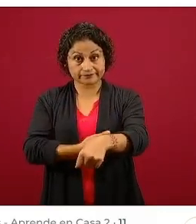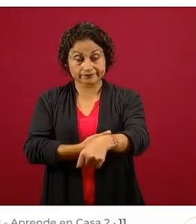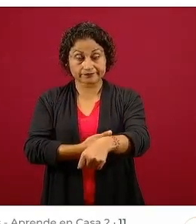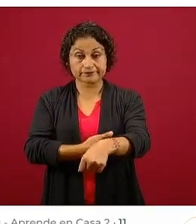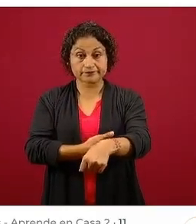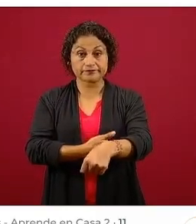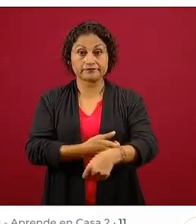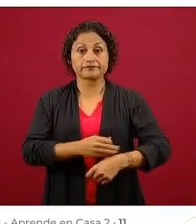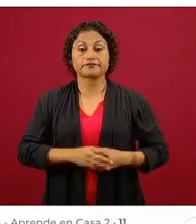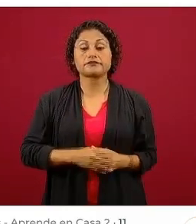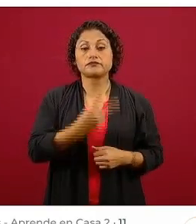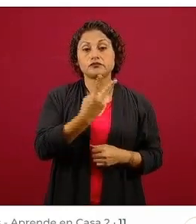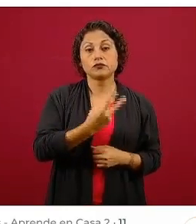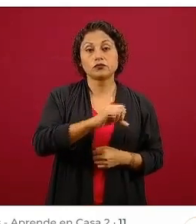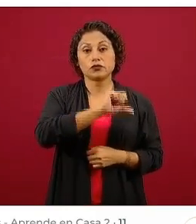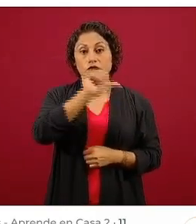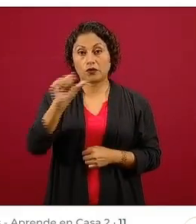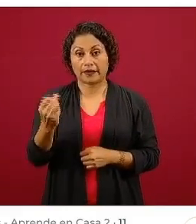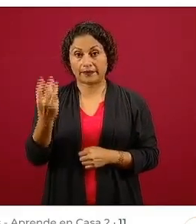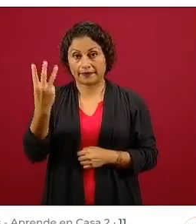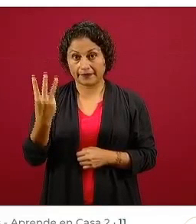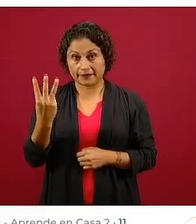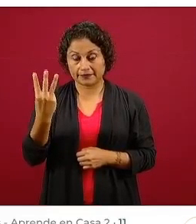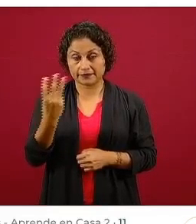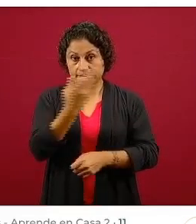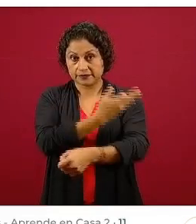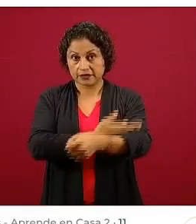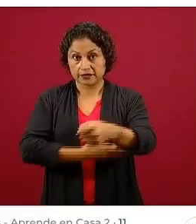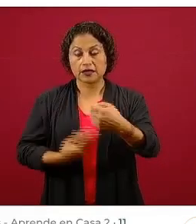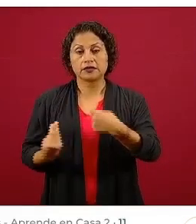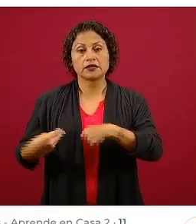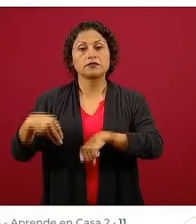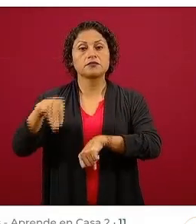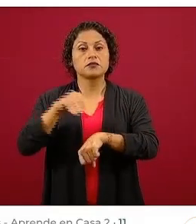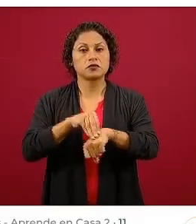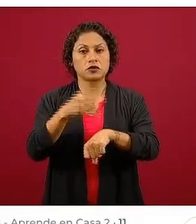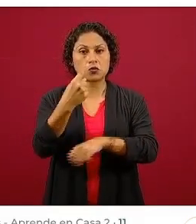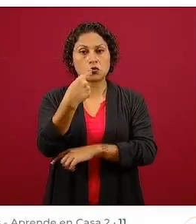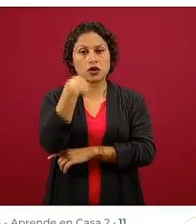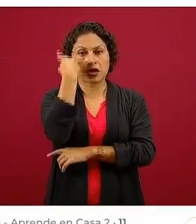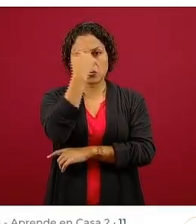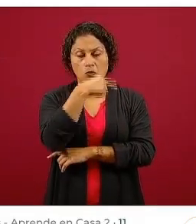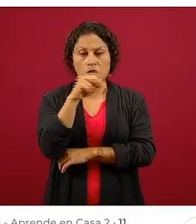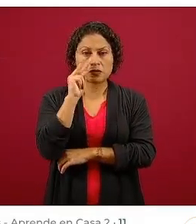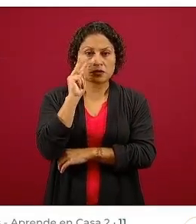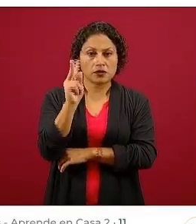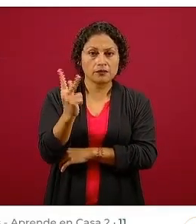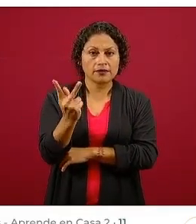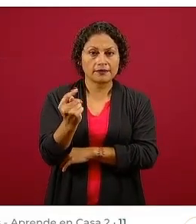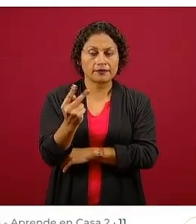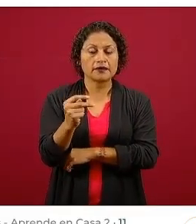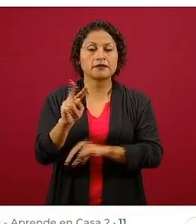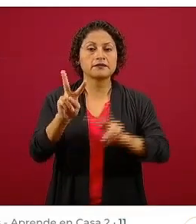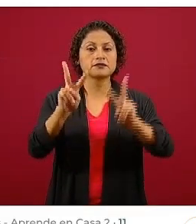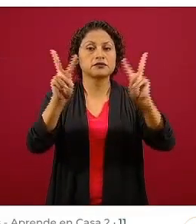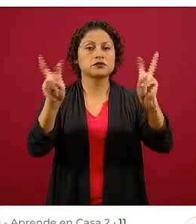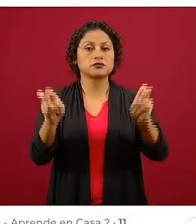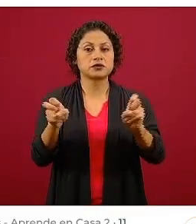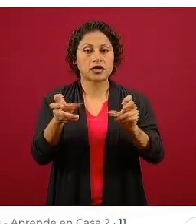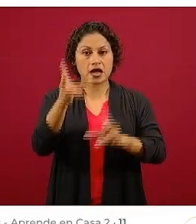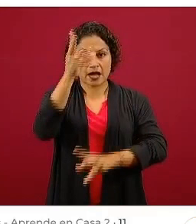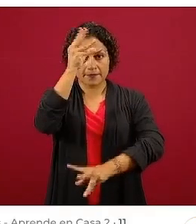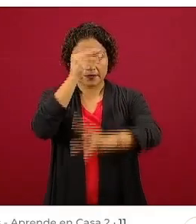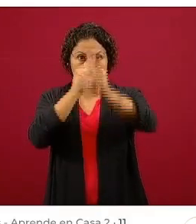horas a las 15 horas, un programa de una hora, que se llama Aprendiendo a Amar a